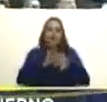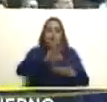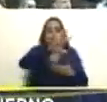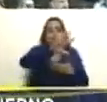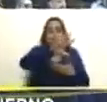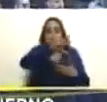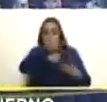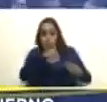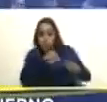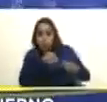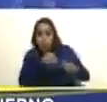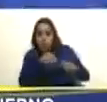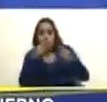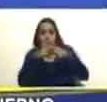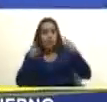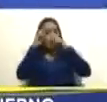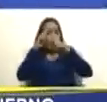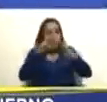respetándonos